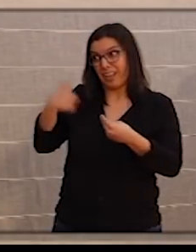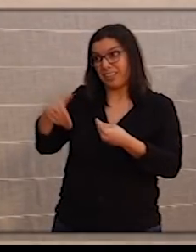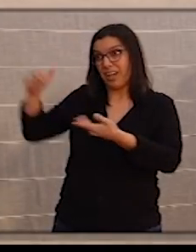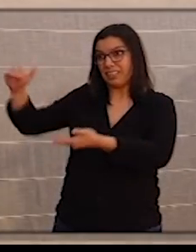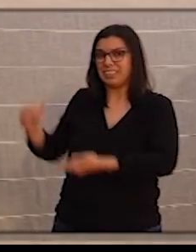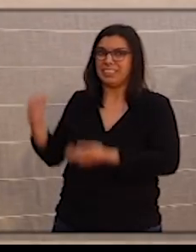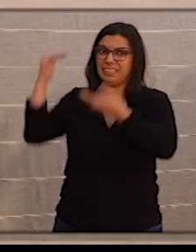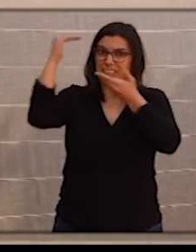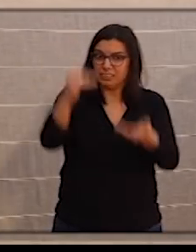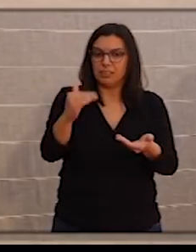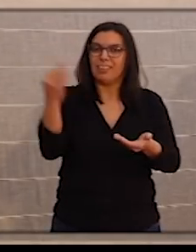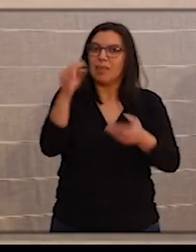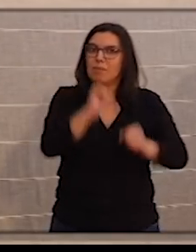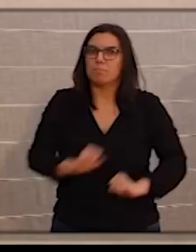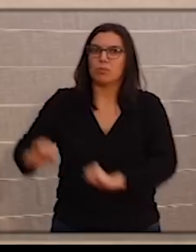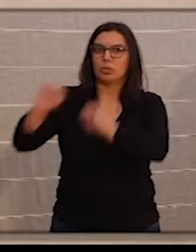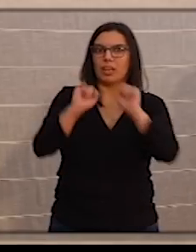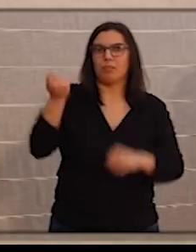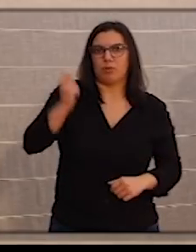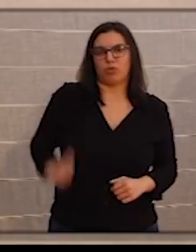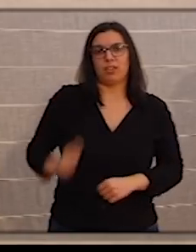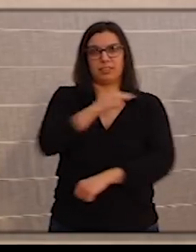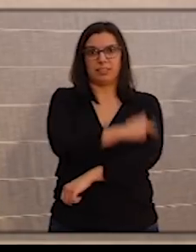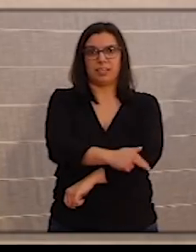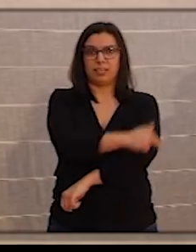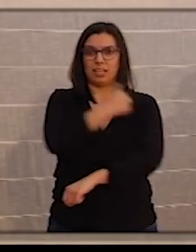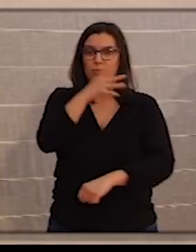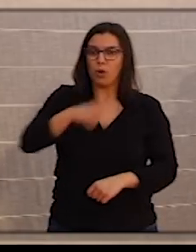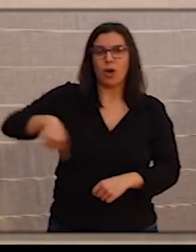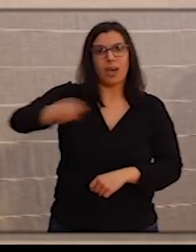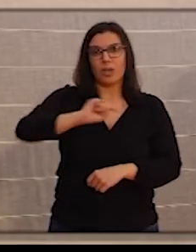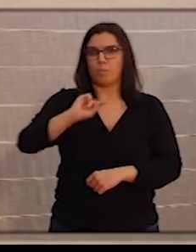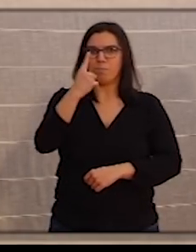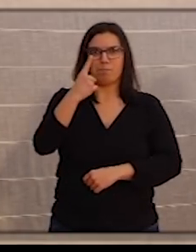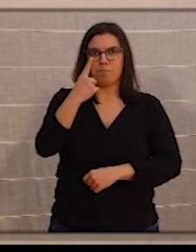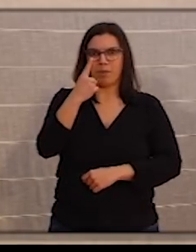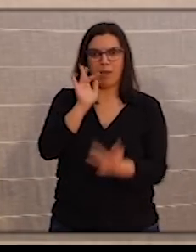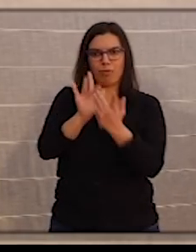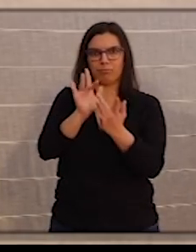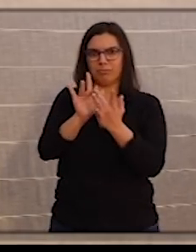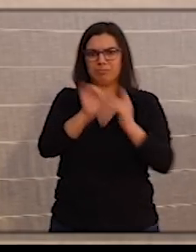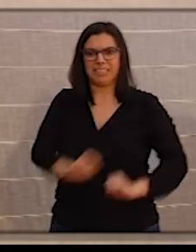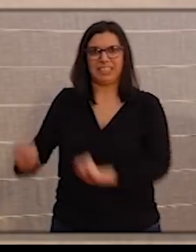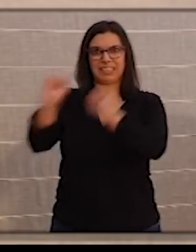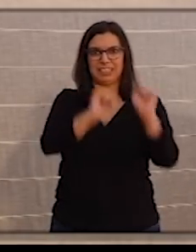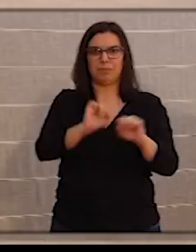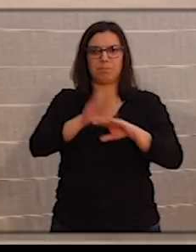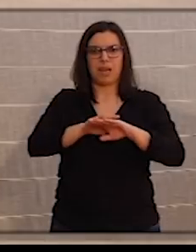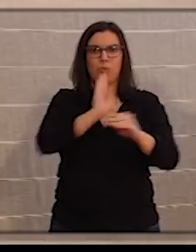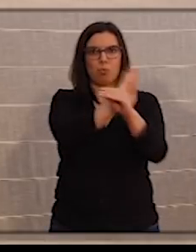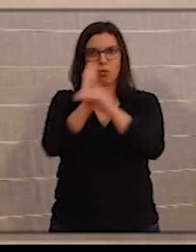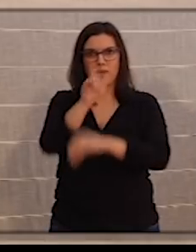tiene que proteger a los profesionales sanitarios que están en la primera línea de defensa de las personas.